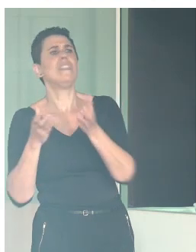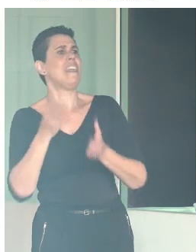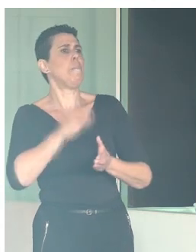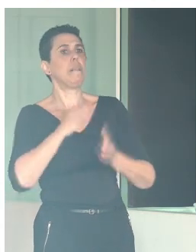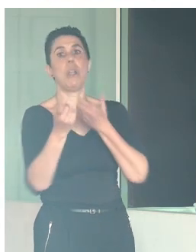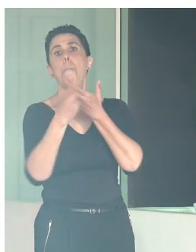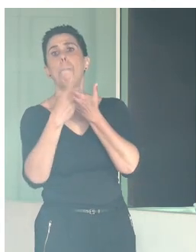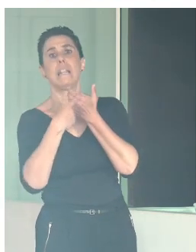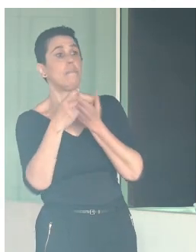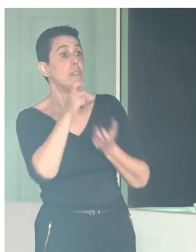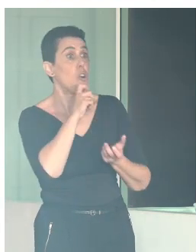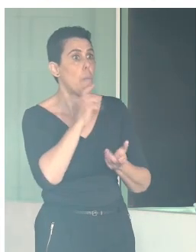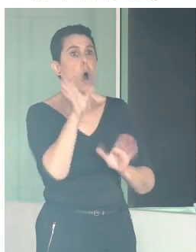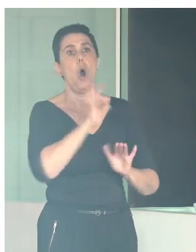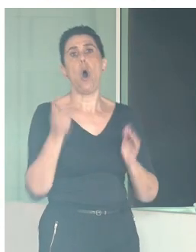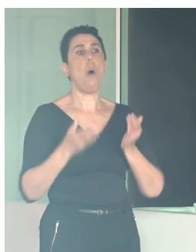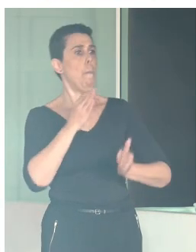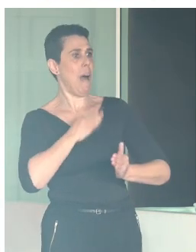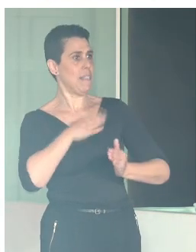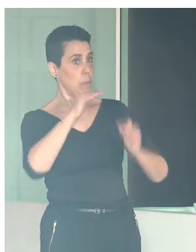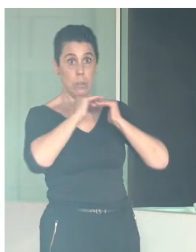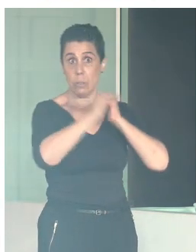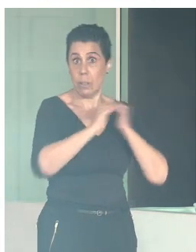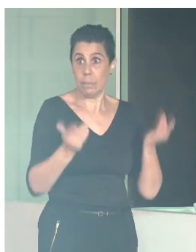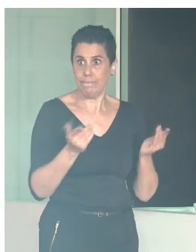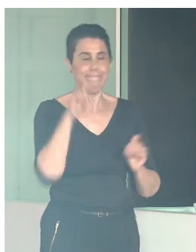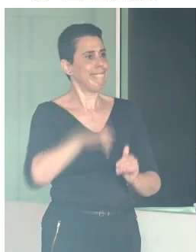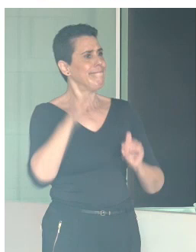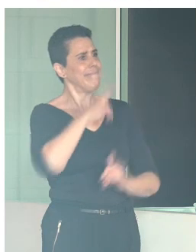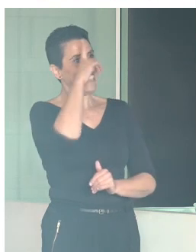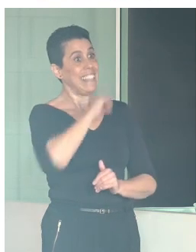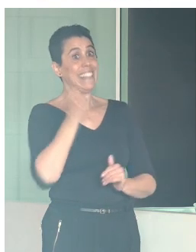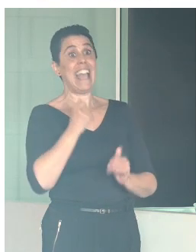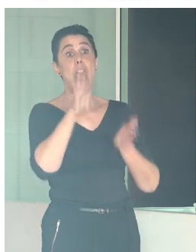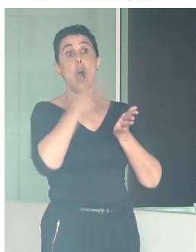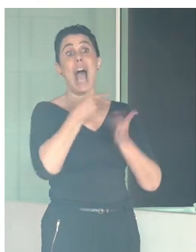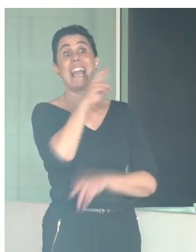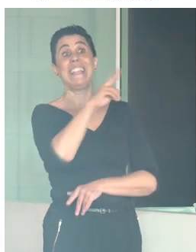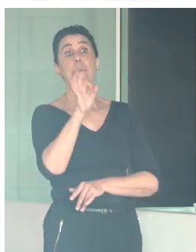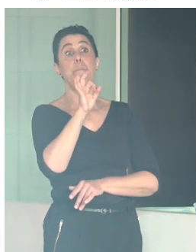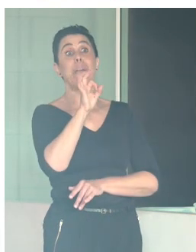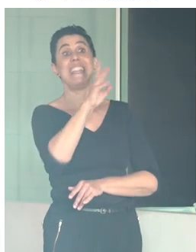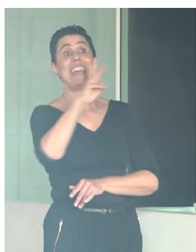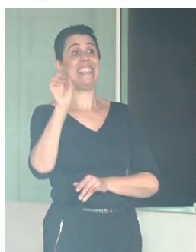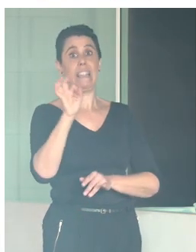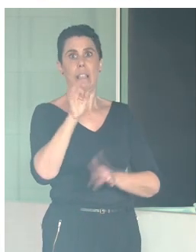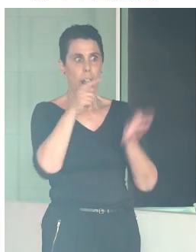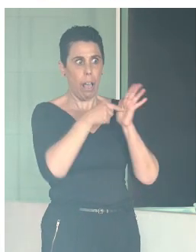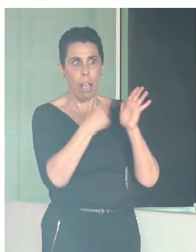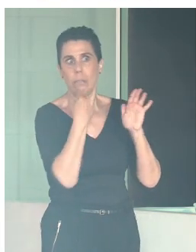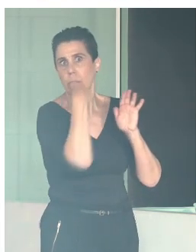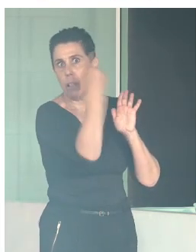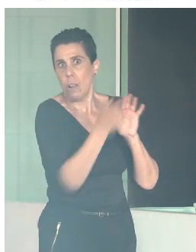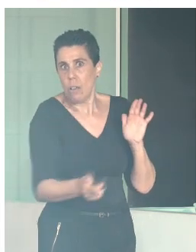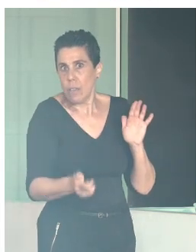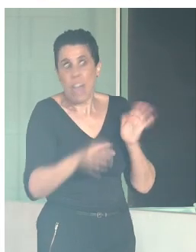patrimonio y sostenibilidad. Pero este año, además, es que la Agenda 2030 lo dice muy claro. Es que las ciudades